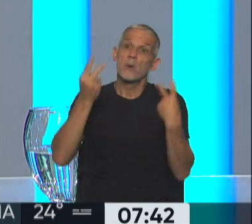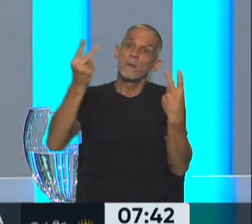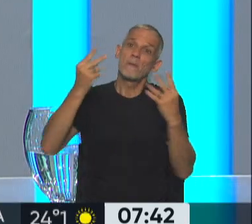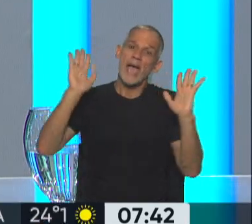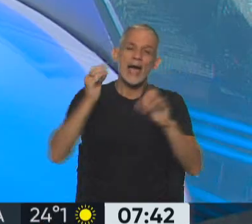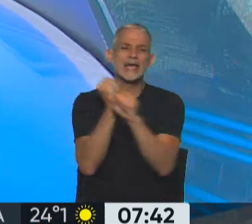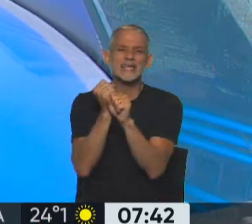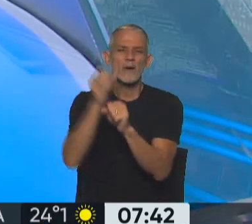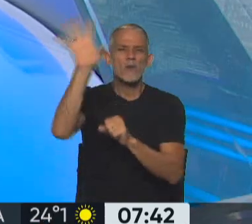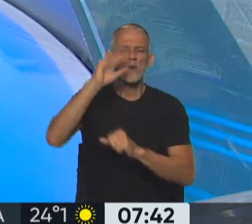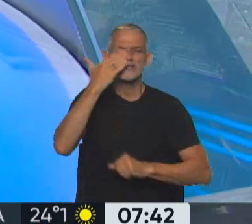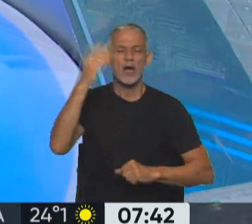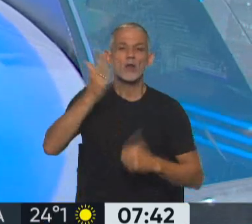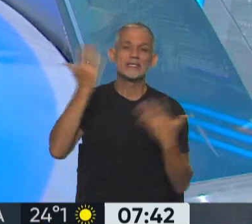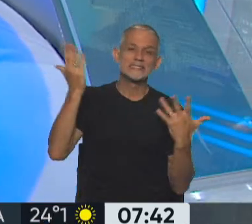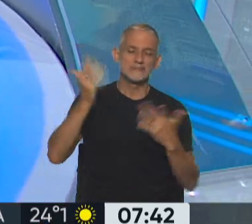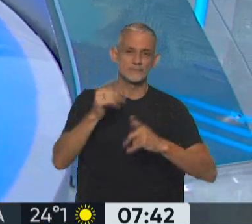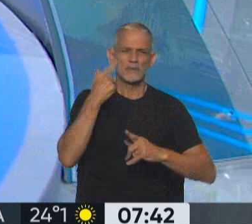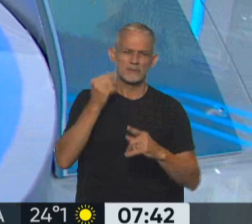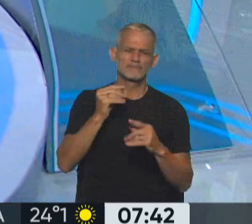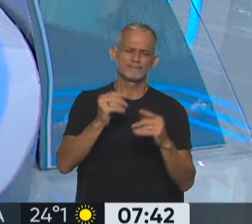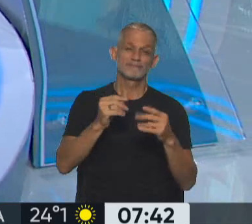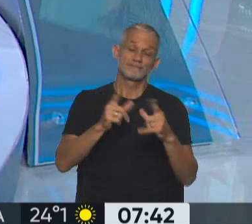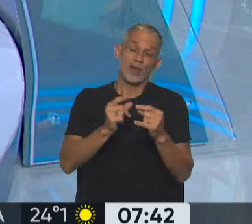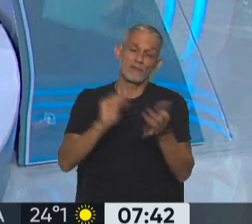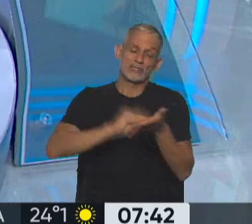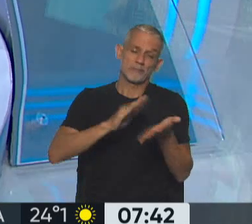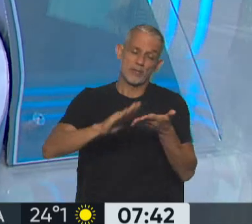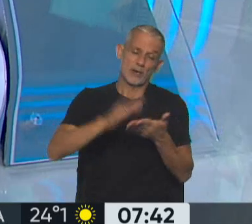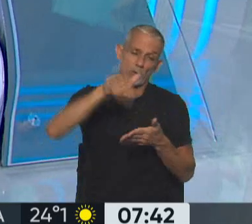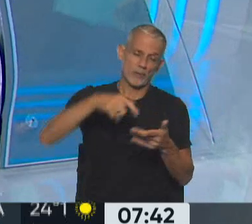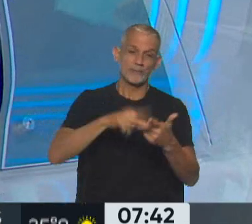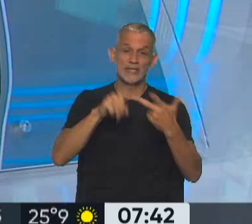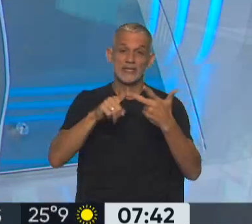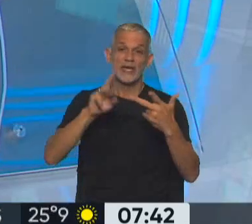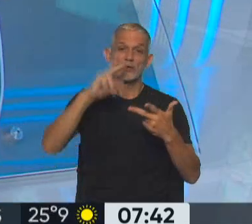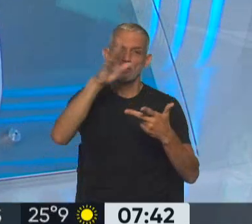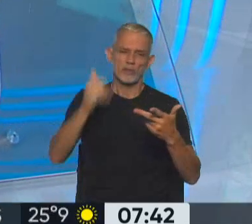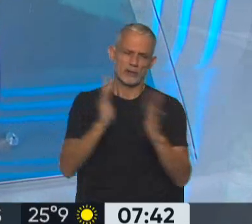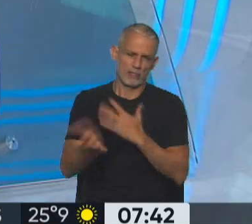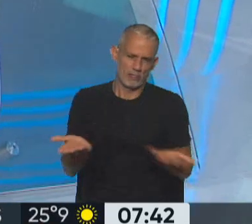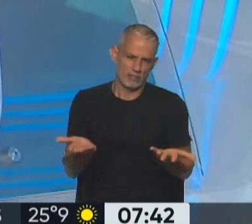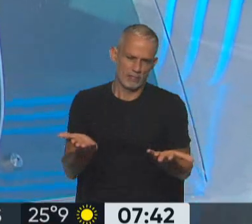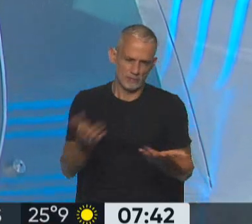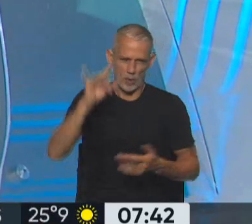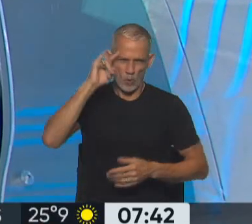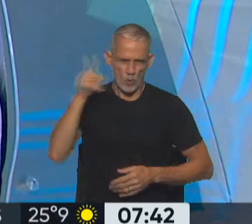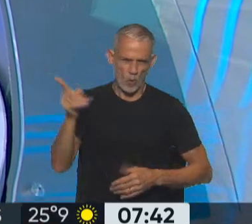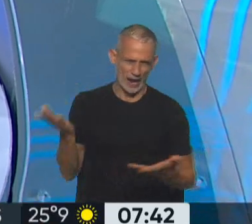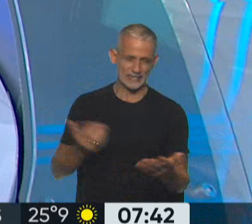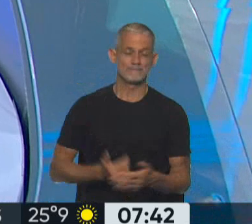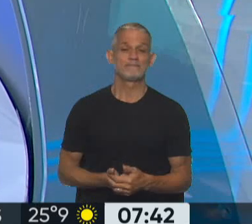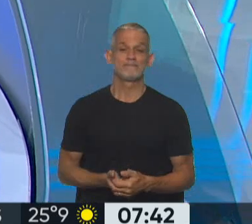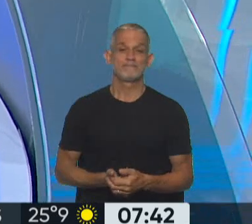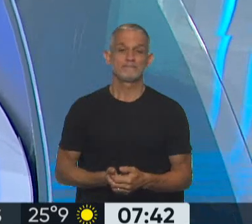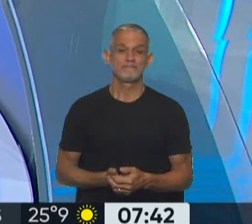laboral en la provincia de Córdoba, le van a reprogramar lo que va a ser la presencia y Pepín Rodríguez, por obvias razones, está prófugo en